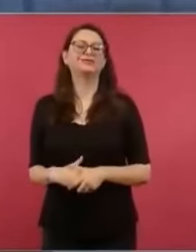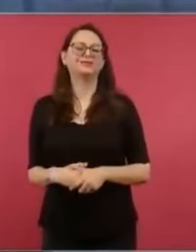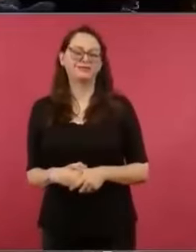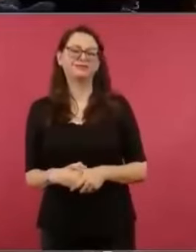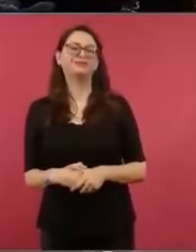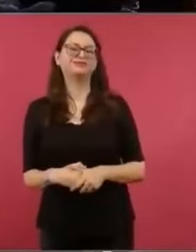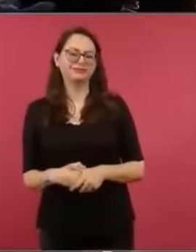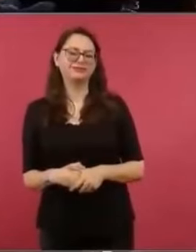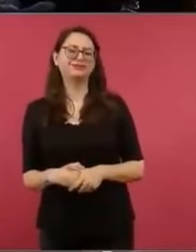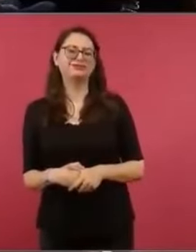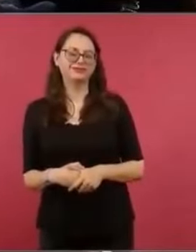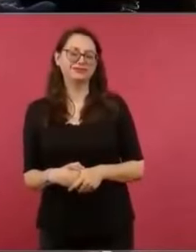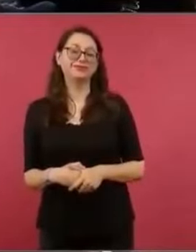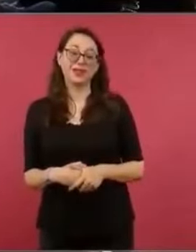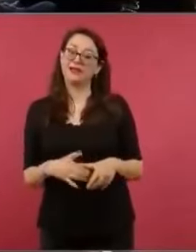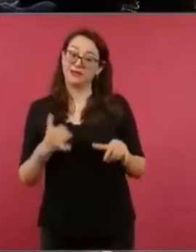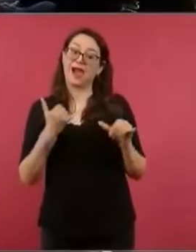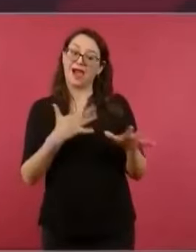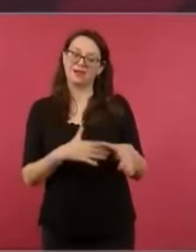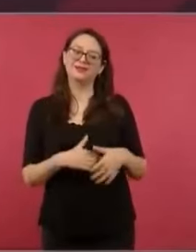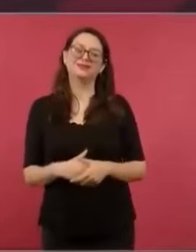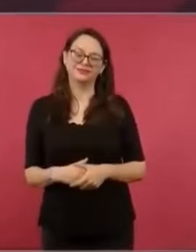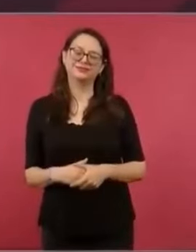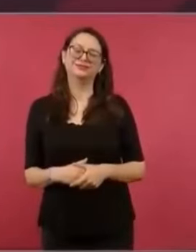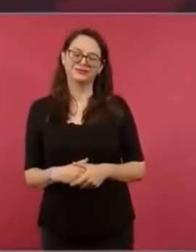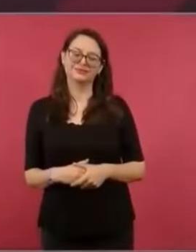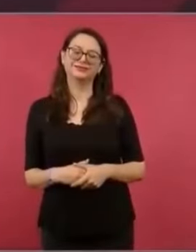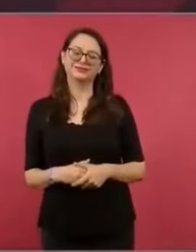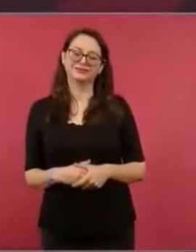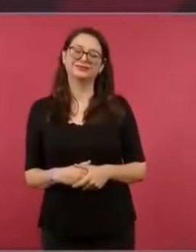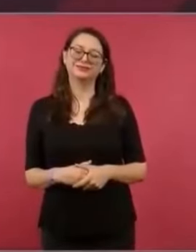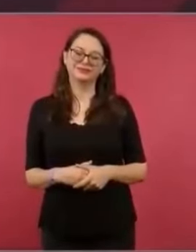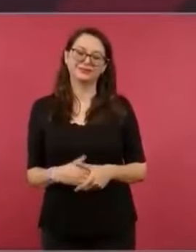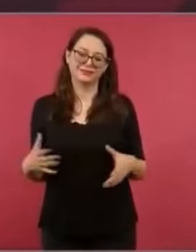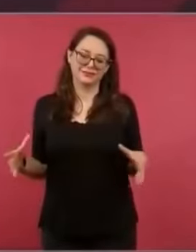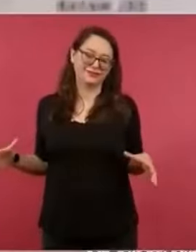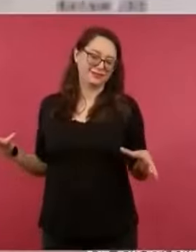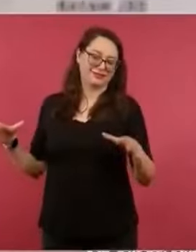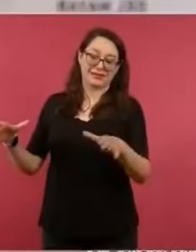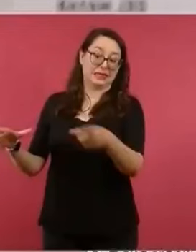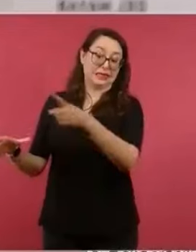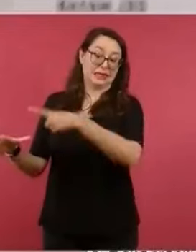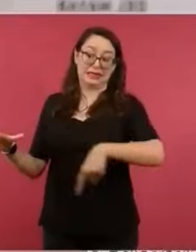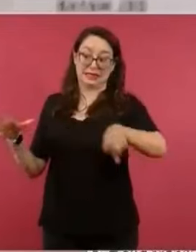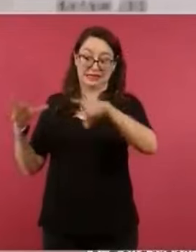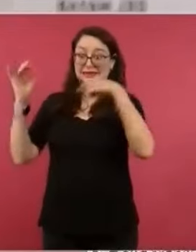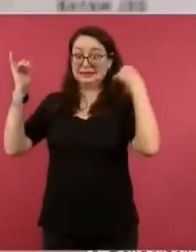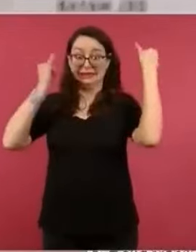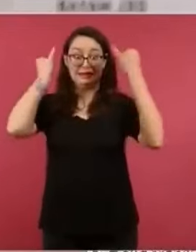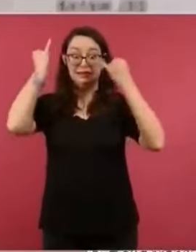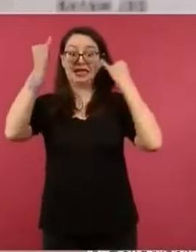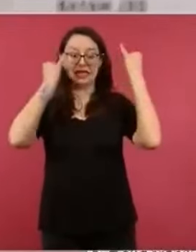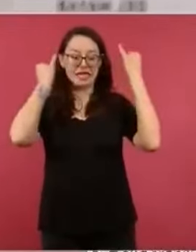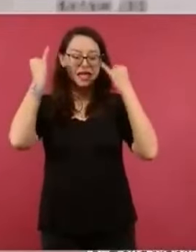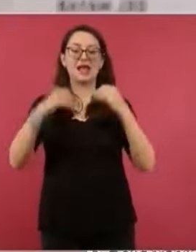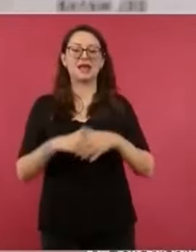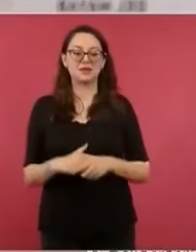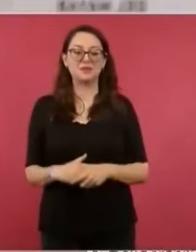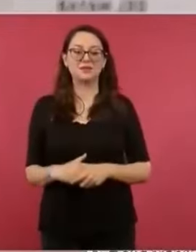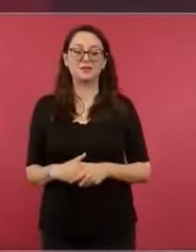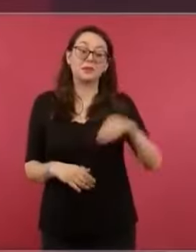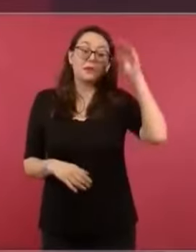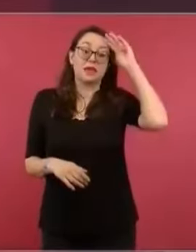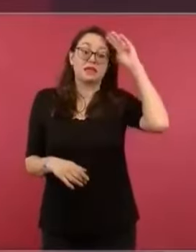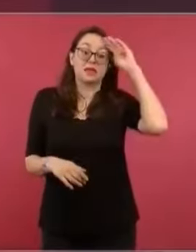dicho del conservadurismo. Porque siempre piensan que